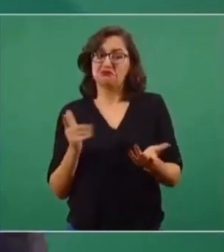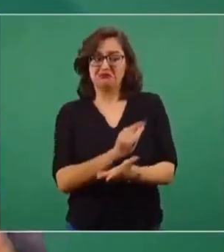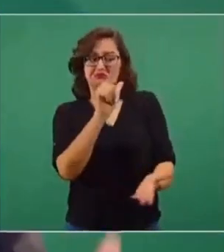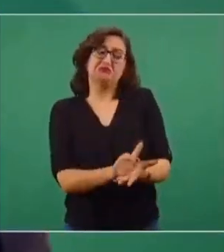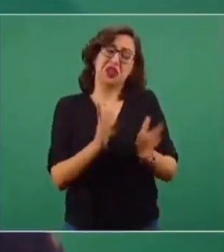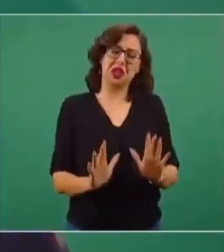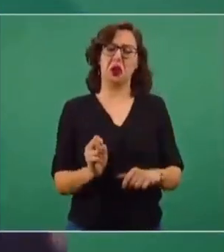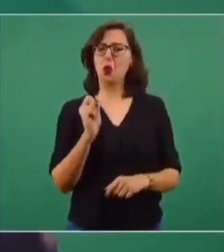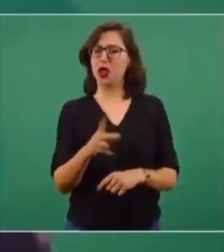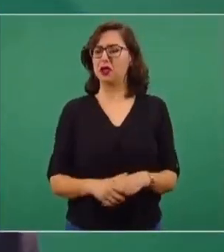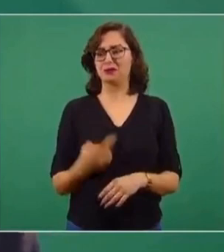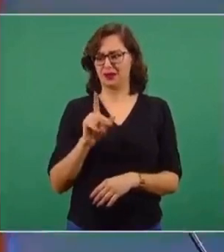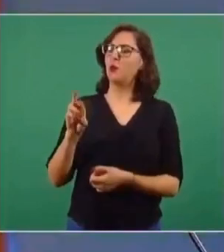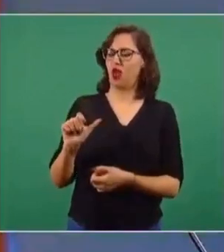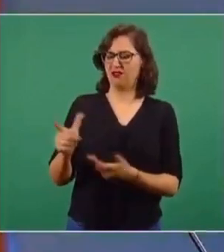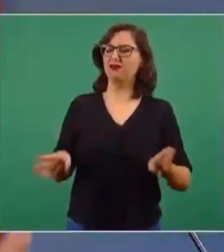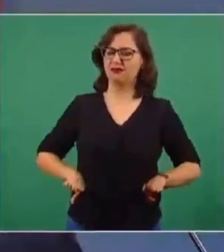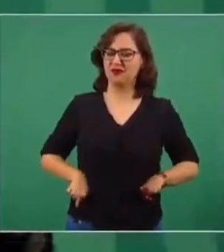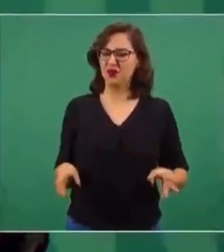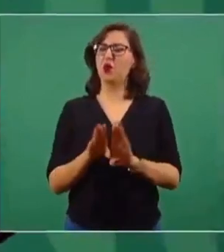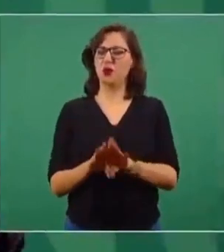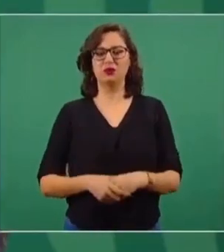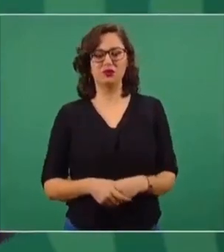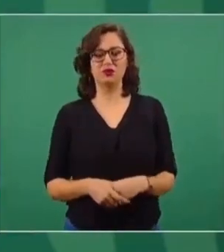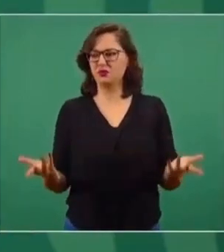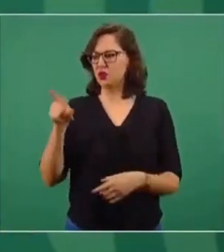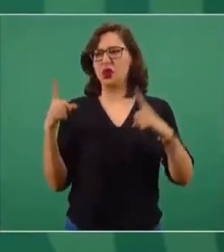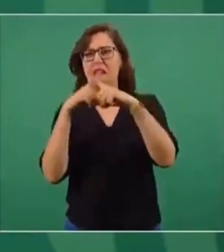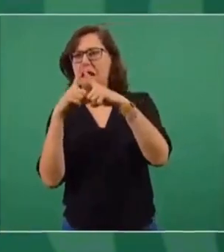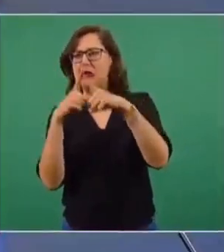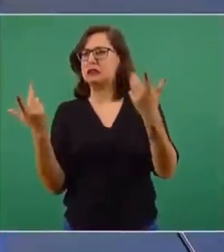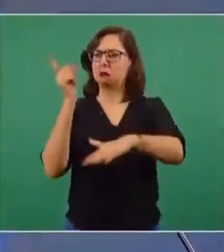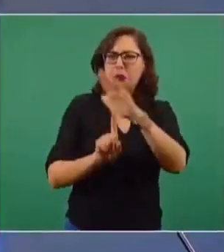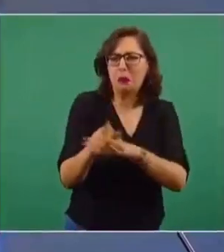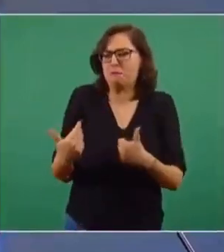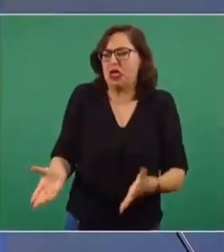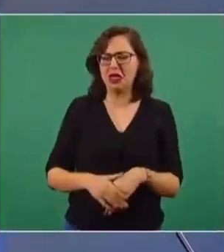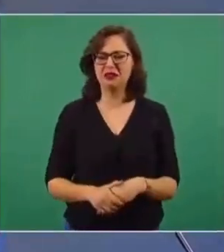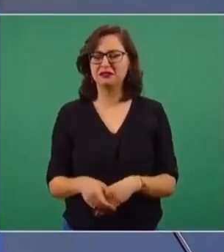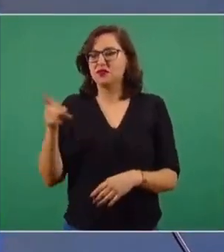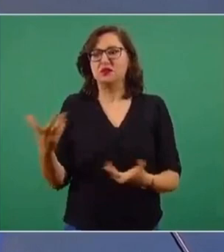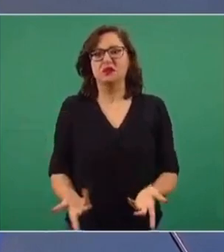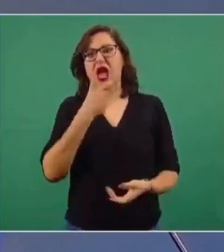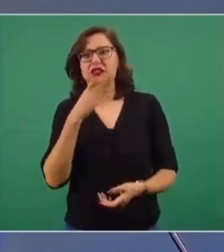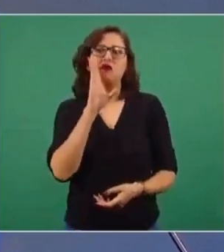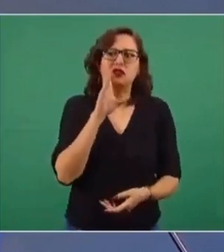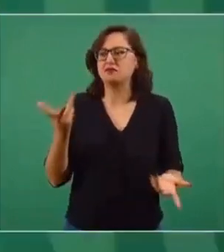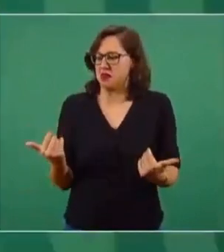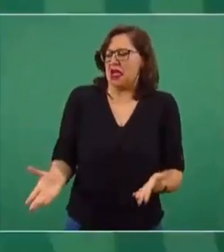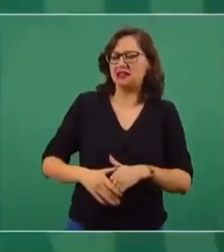¿No crees que es un asunto moral? ¿Para qué vamos a los templos? ¿Para qué vamos a las iglesias? ¿Para qué comulgamos? ¿Para qué confesamos?